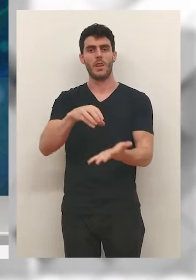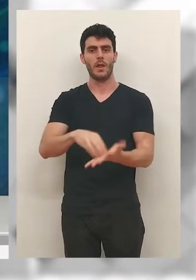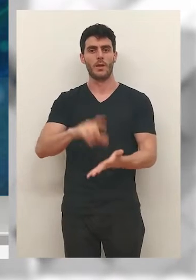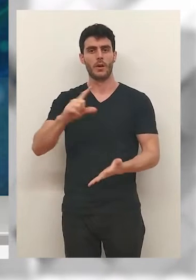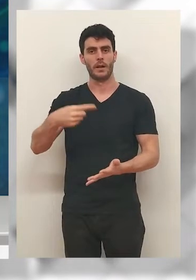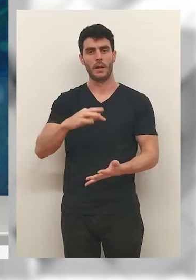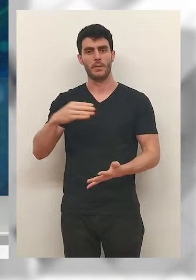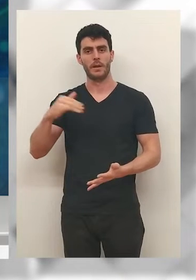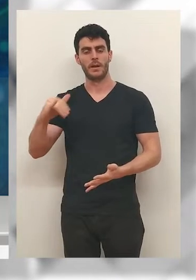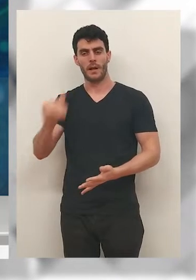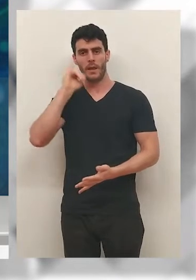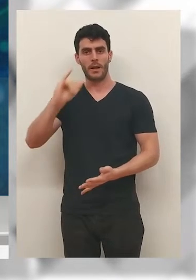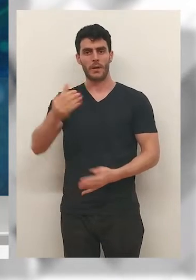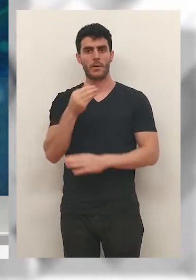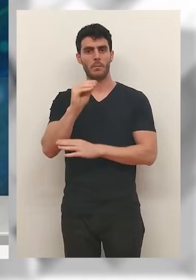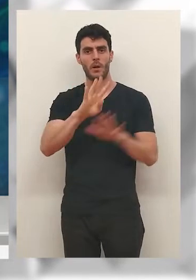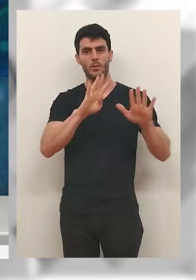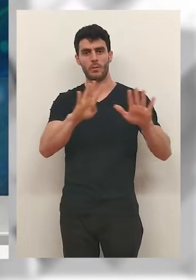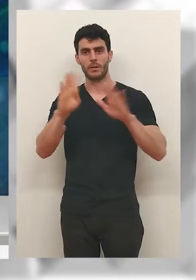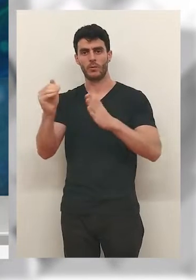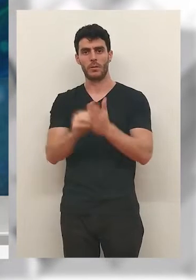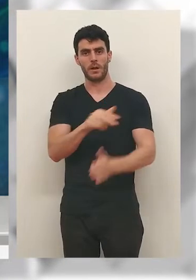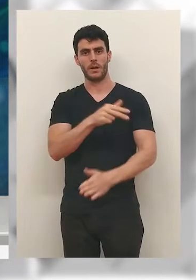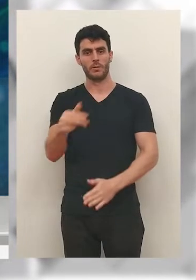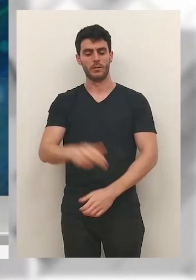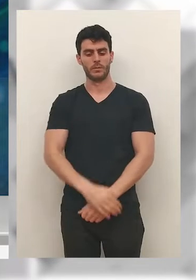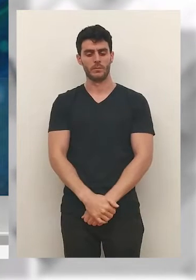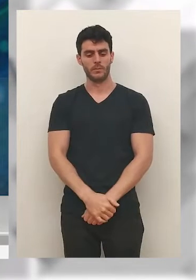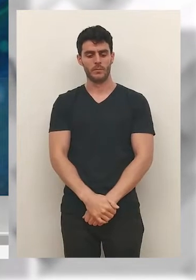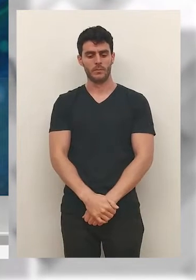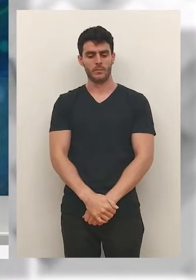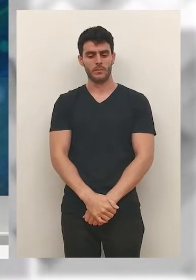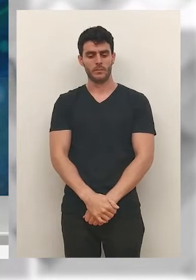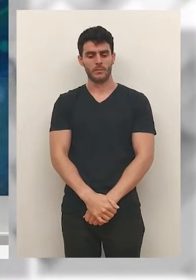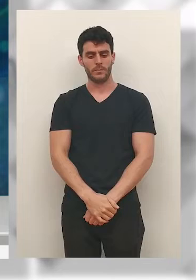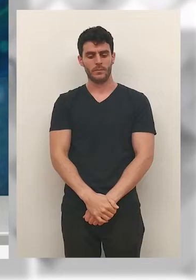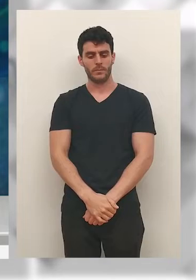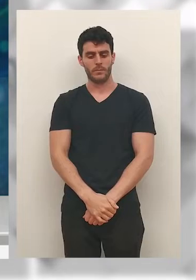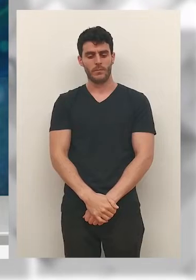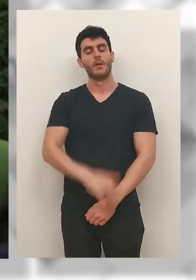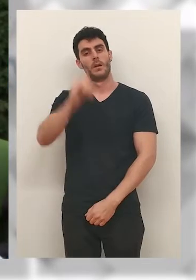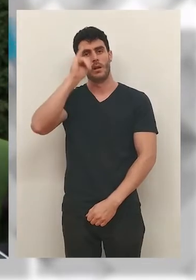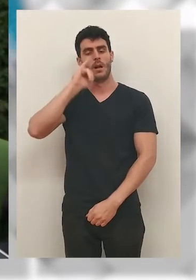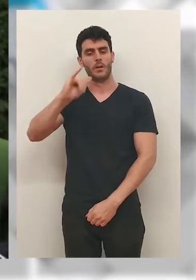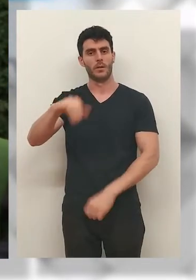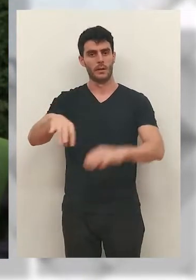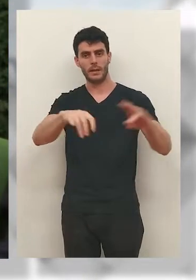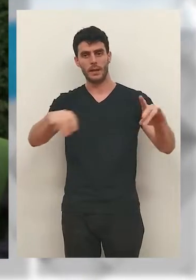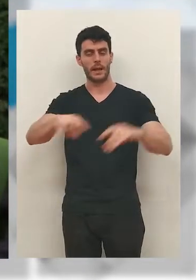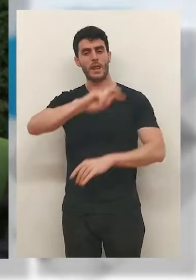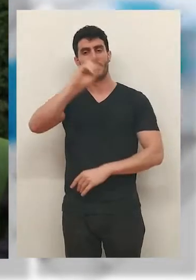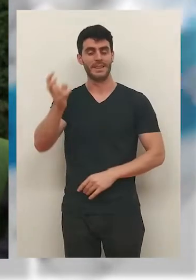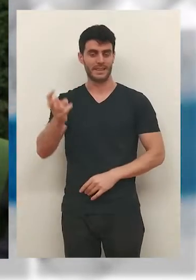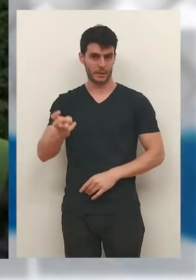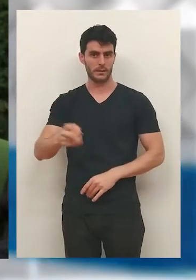iniciado la licitación del centro LGTBI de la Rioja con una dotación de 99.000 euros. La Rioja es